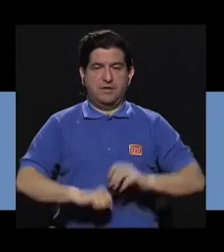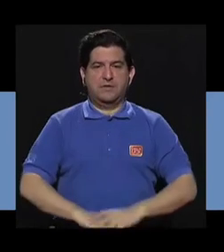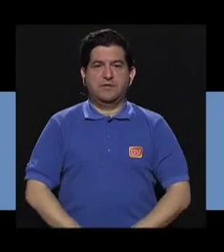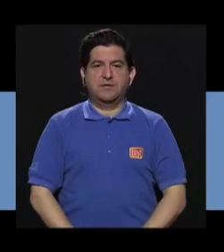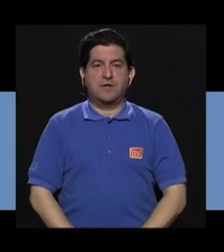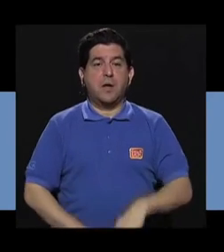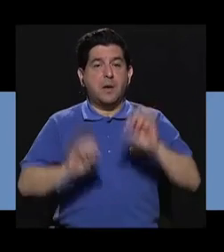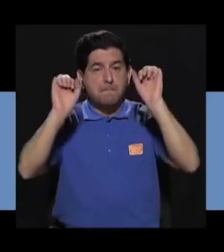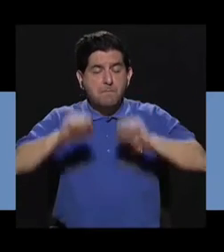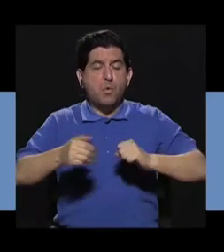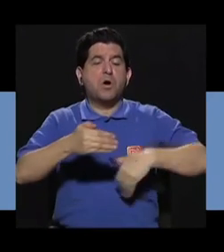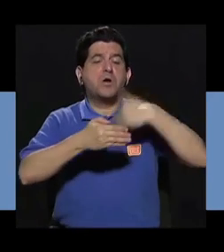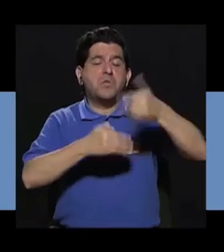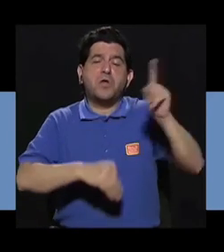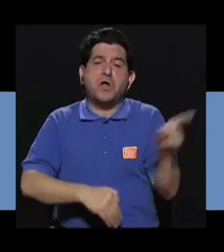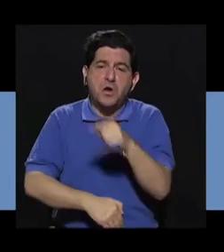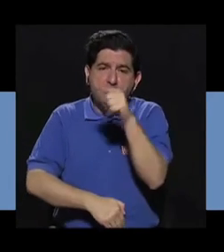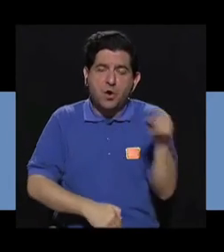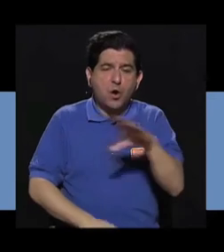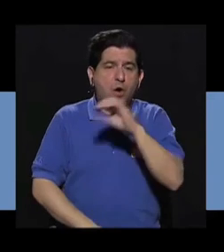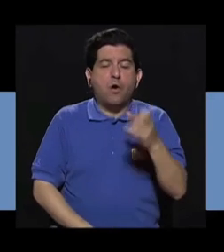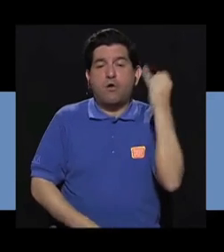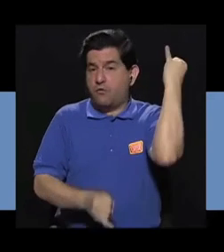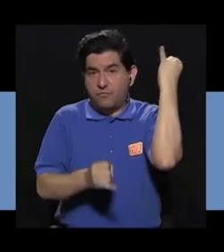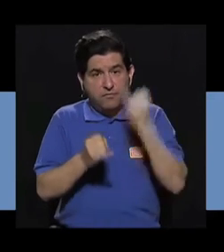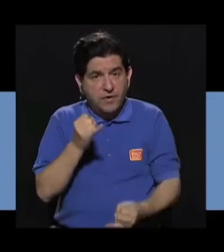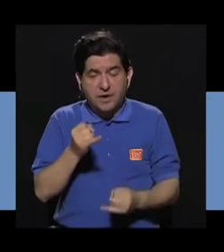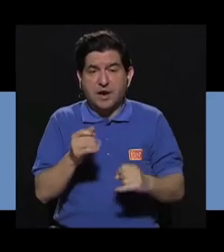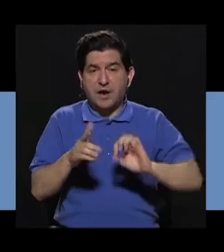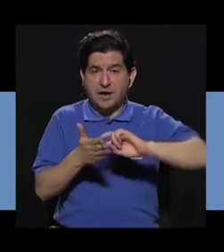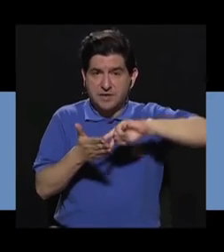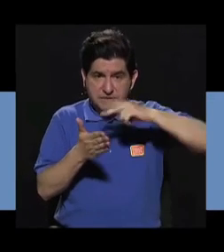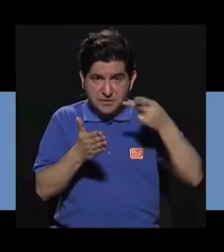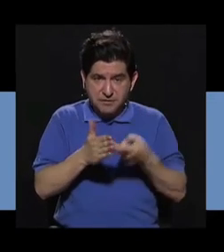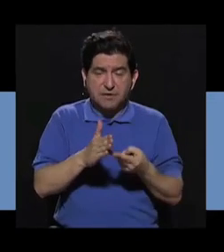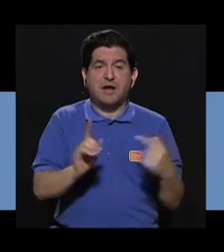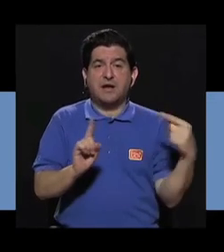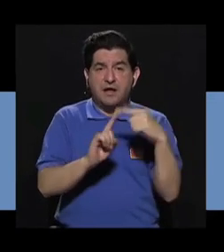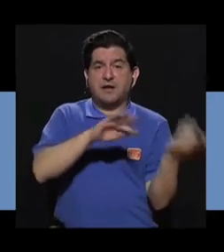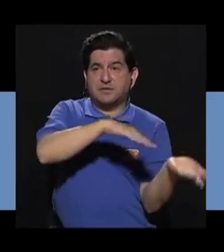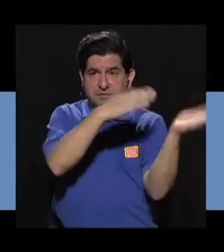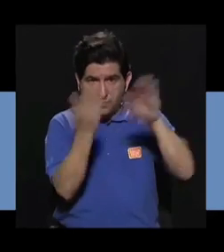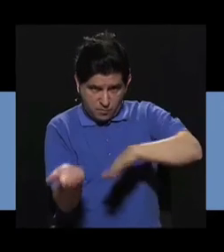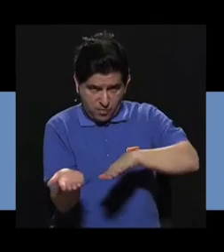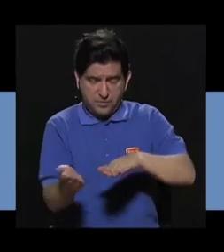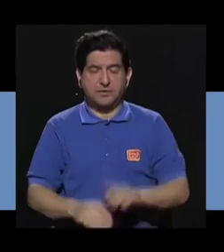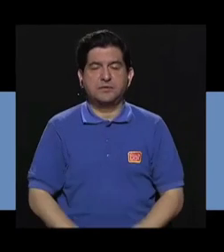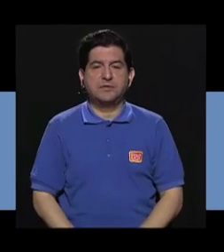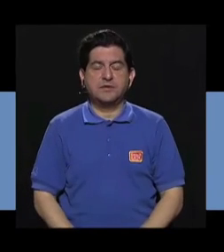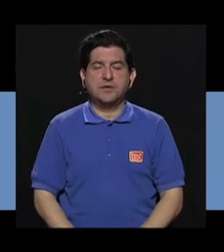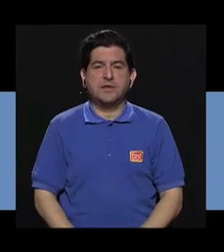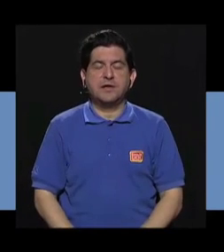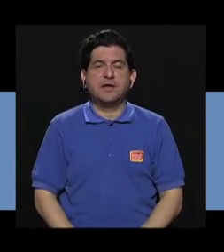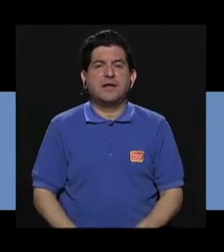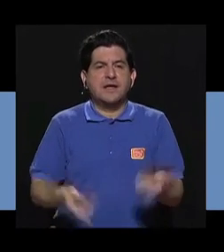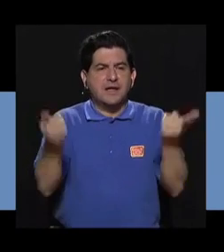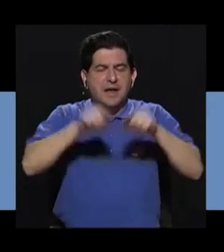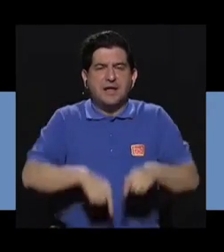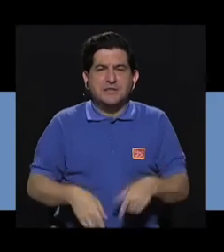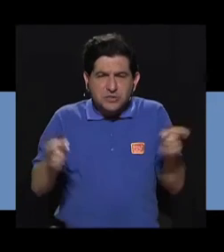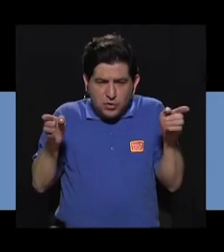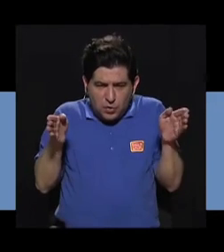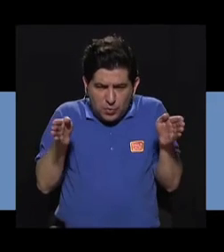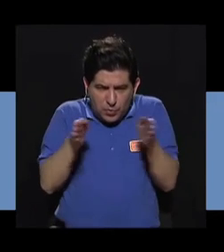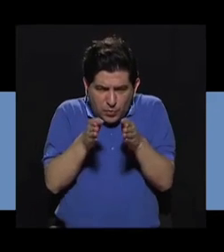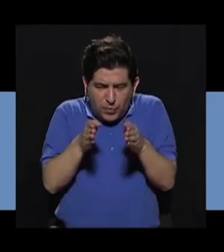quitarse con el tiempo, o puede terminar en cosas más graves hasta la muerte. En el caso de la microcefalia, que